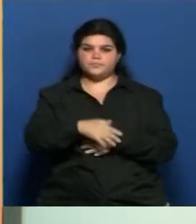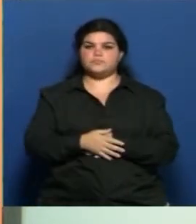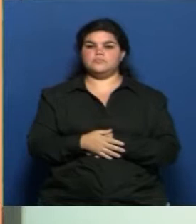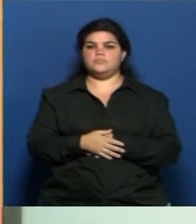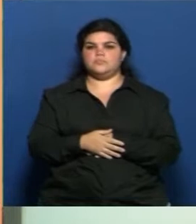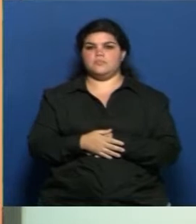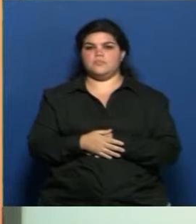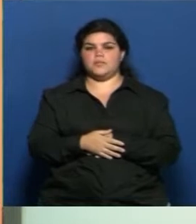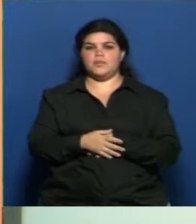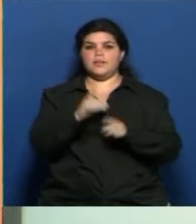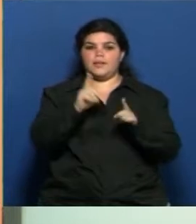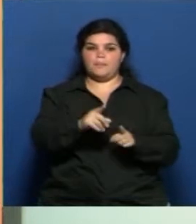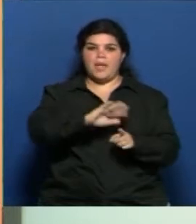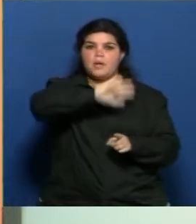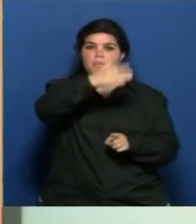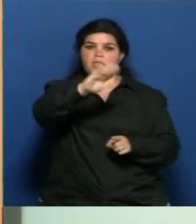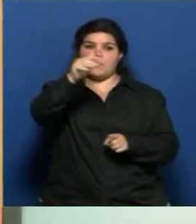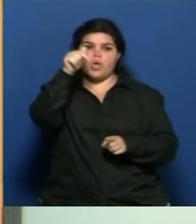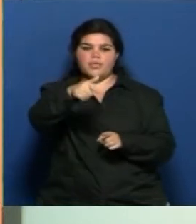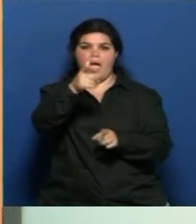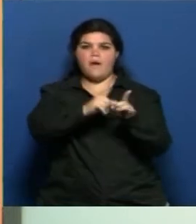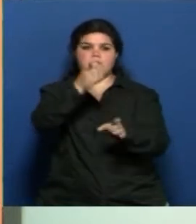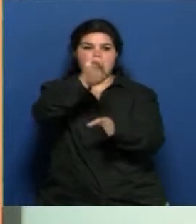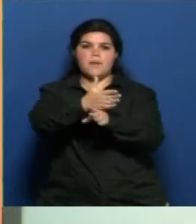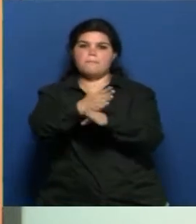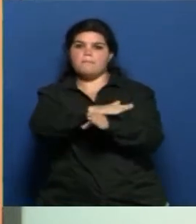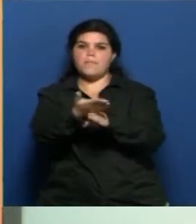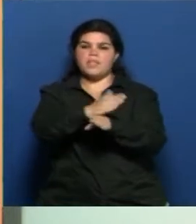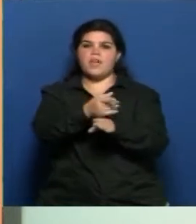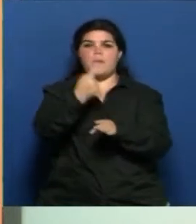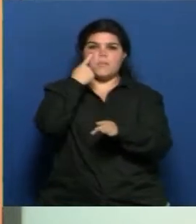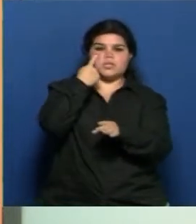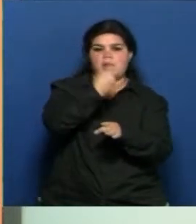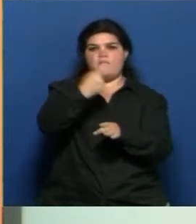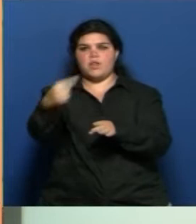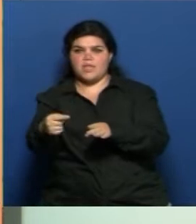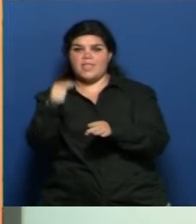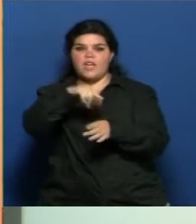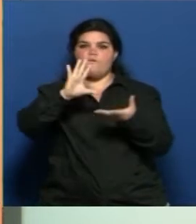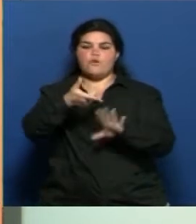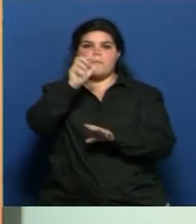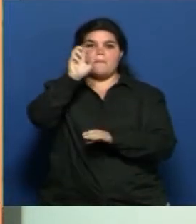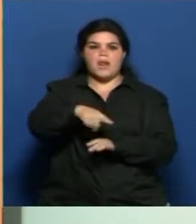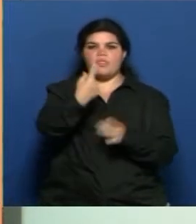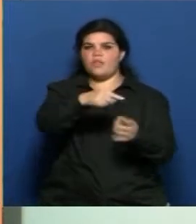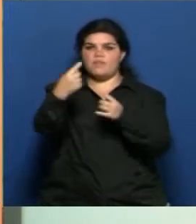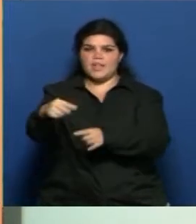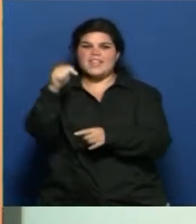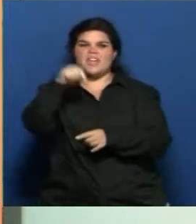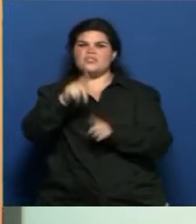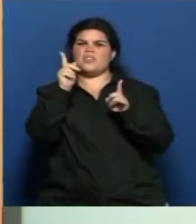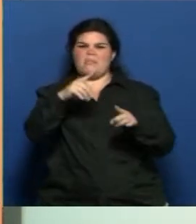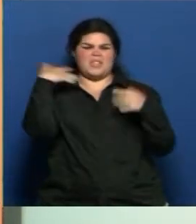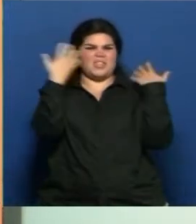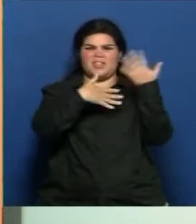Piedemonte es compartido por diferentes municipios que han tenido diferentes tipos de política. Claro. Por lo cual ha llevado también a un caos en